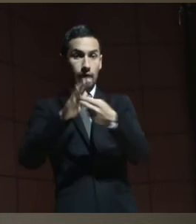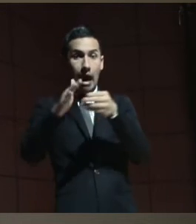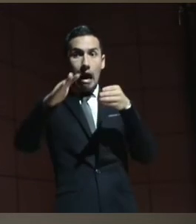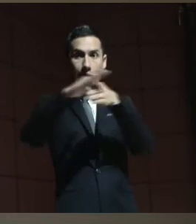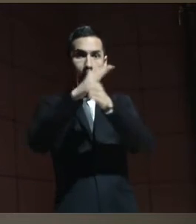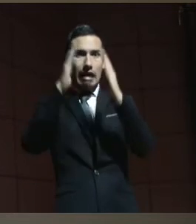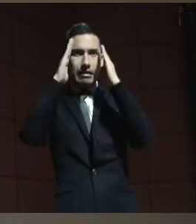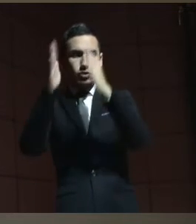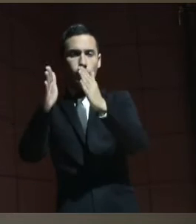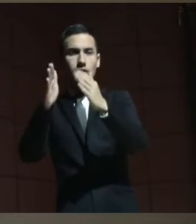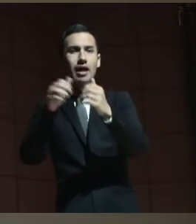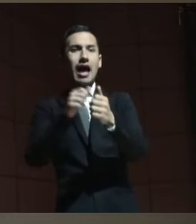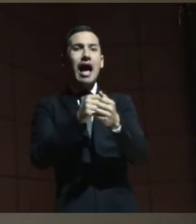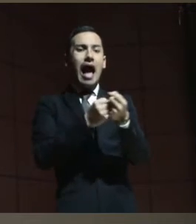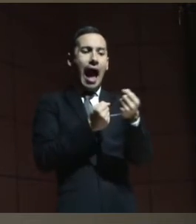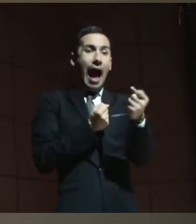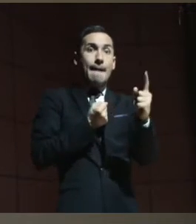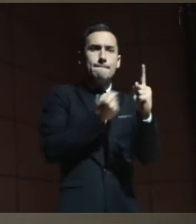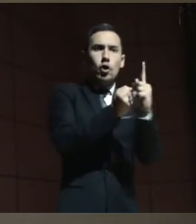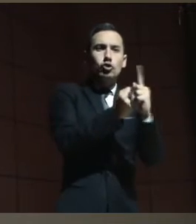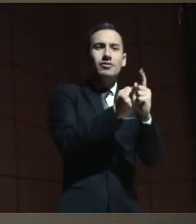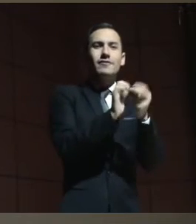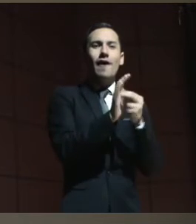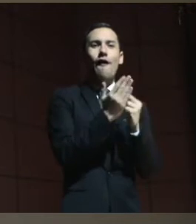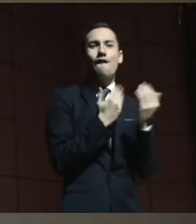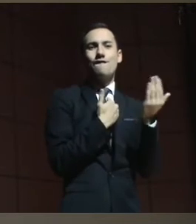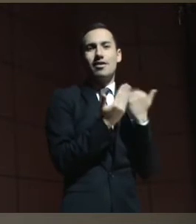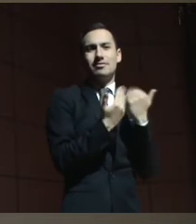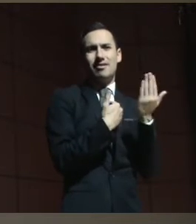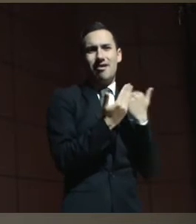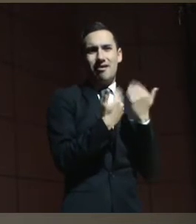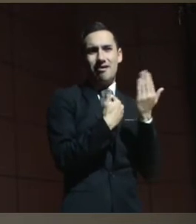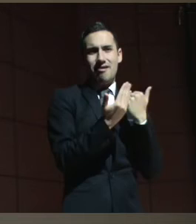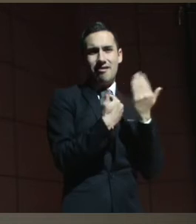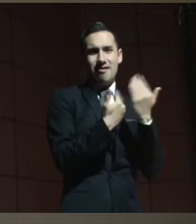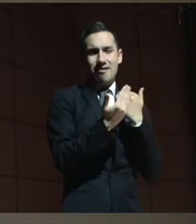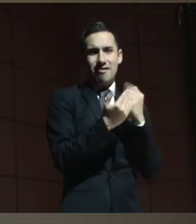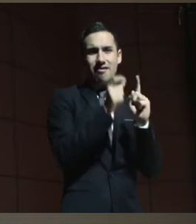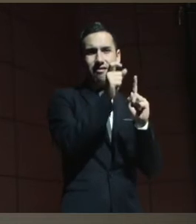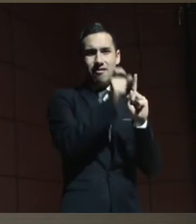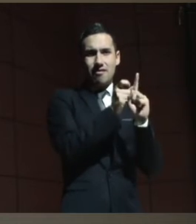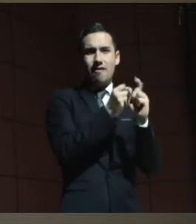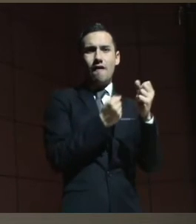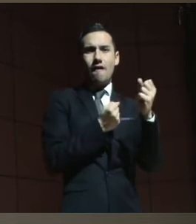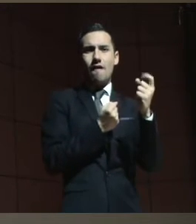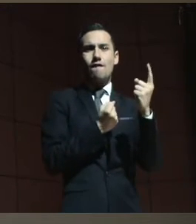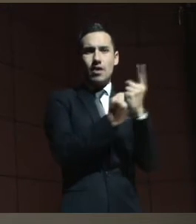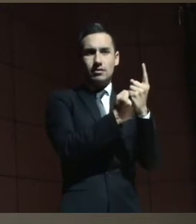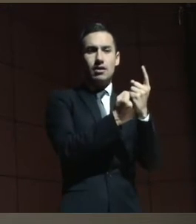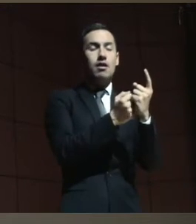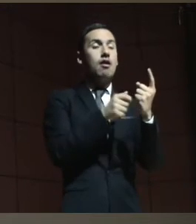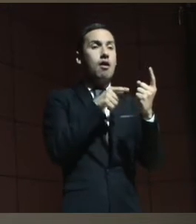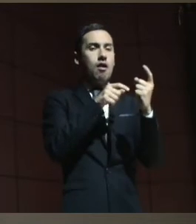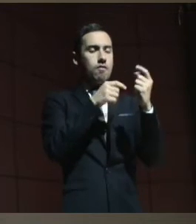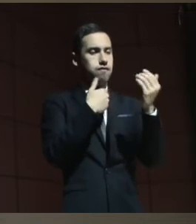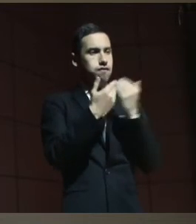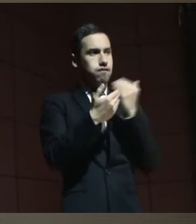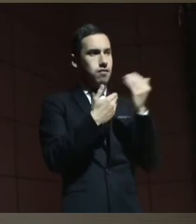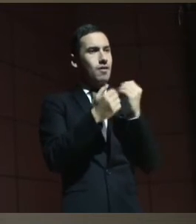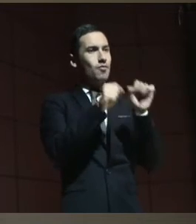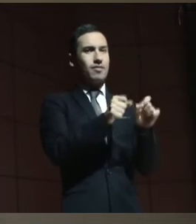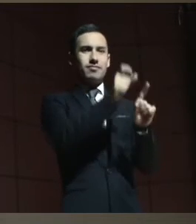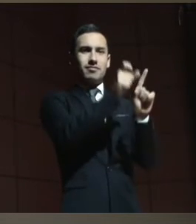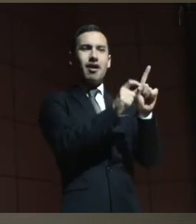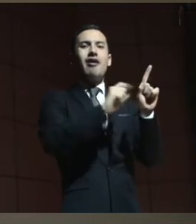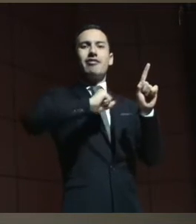es una relación de confianza para que el otro pueda efectivamente ejercer derechos. Y esto